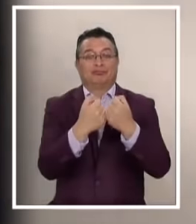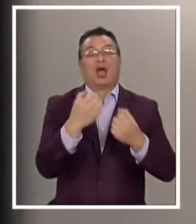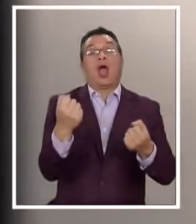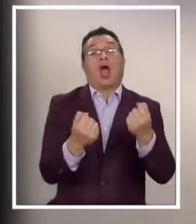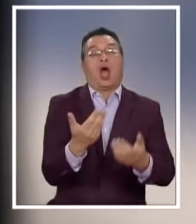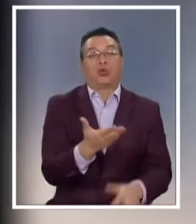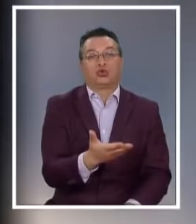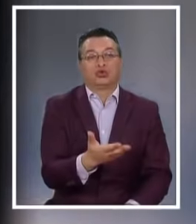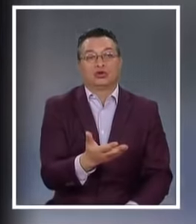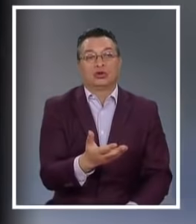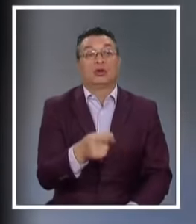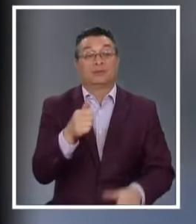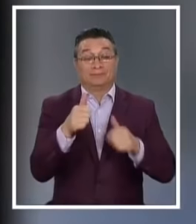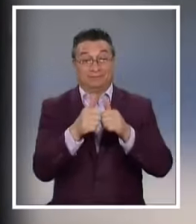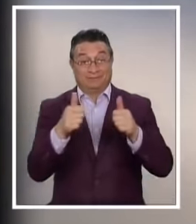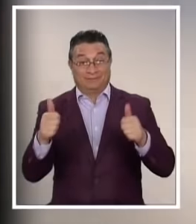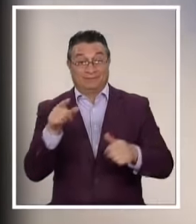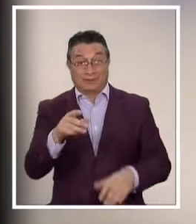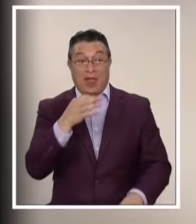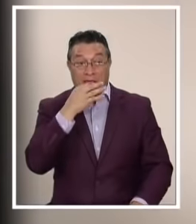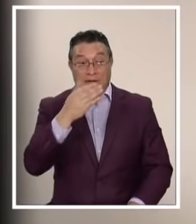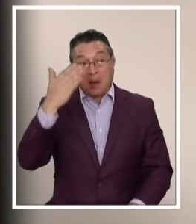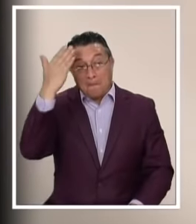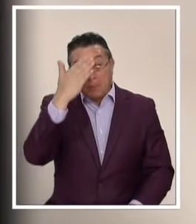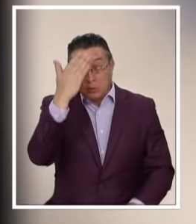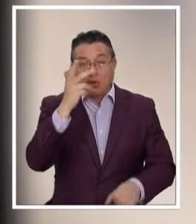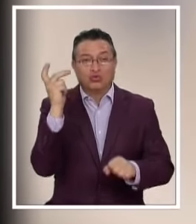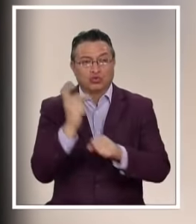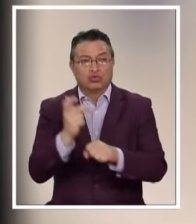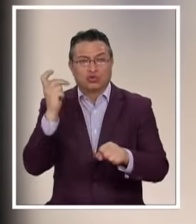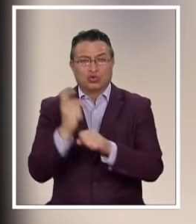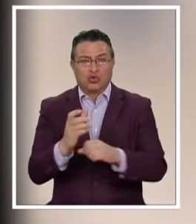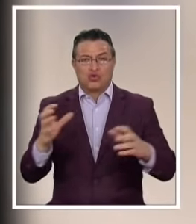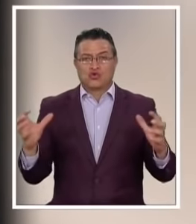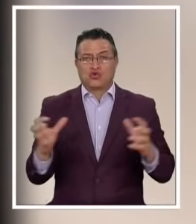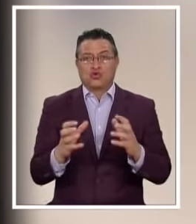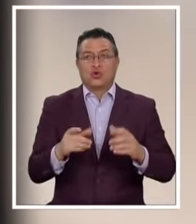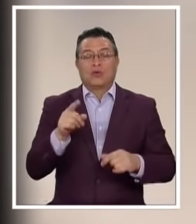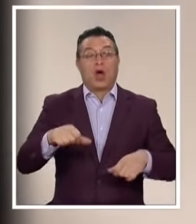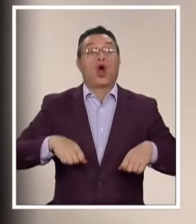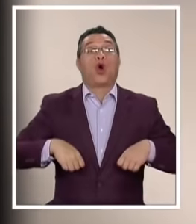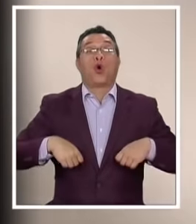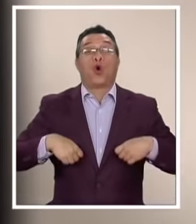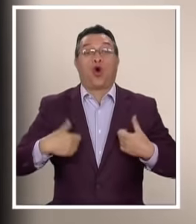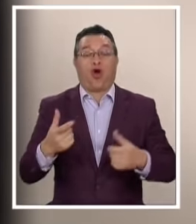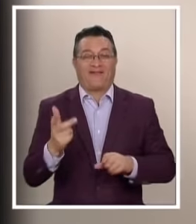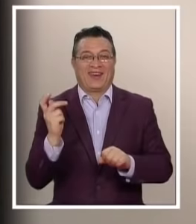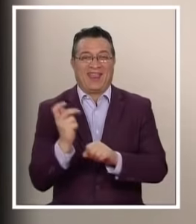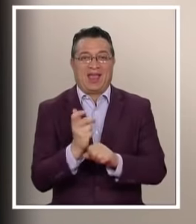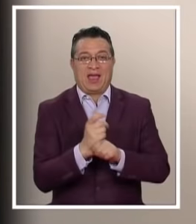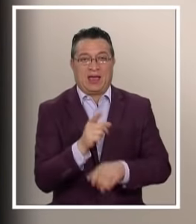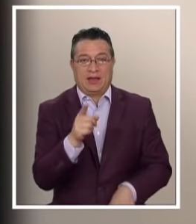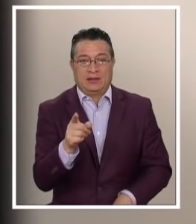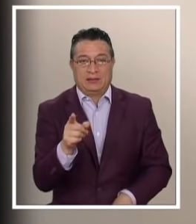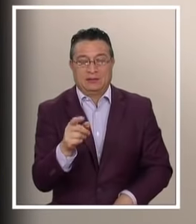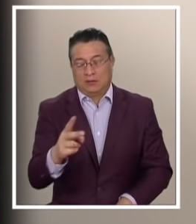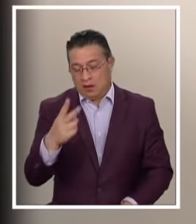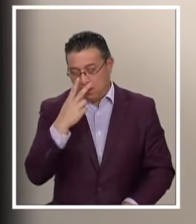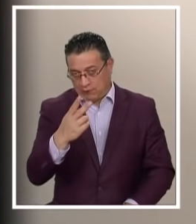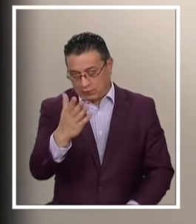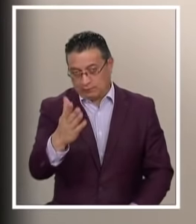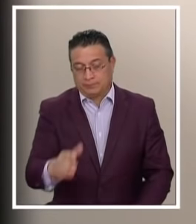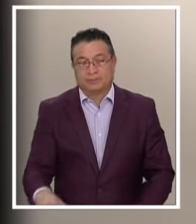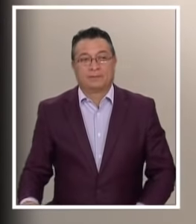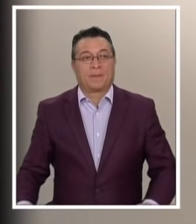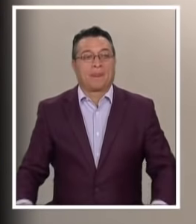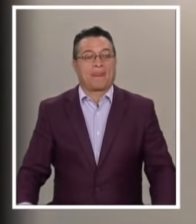vehículo Para las autoridades Una de las preocupaciones De estos robos Con intimidación Es la juventud De los delincuentes Claudio Arevalo Con la